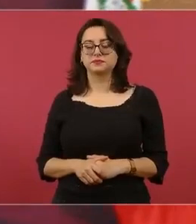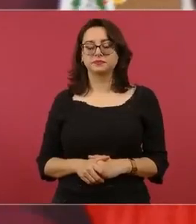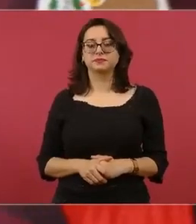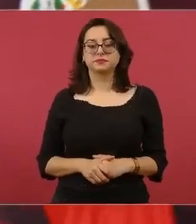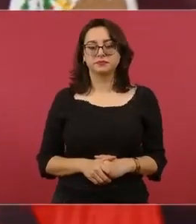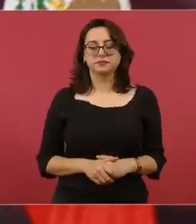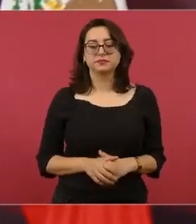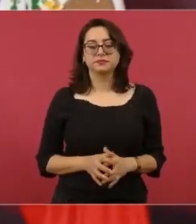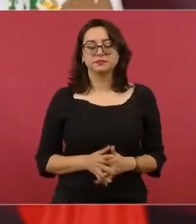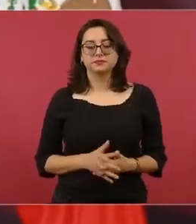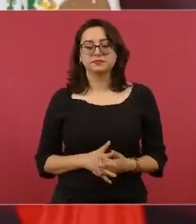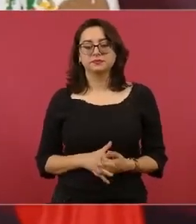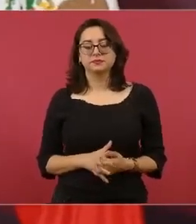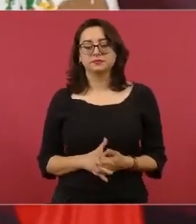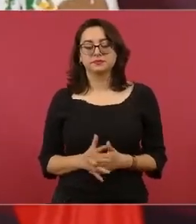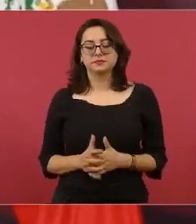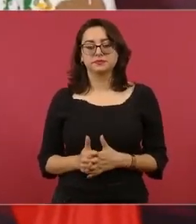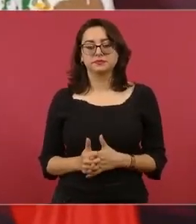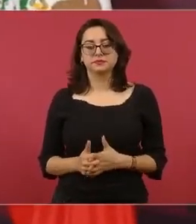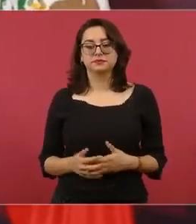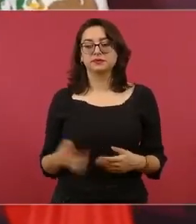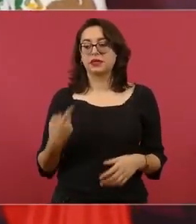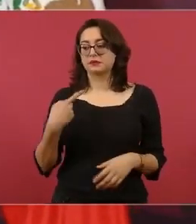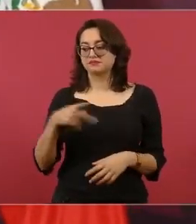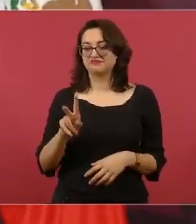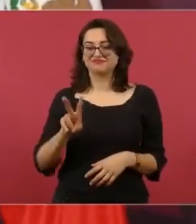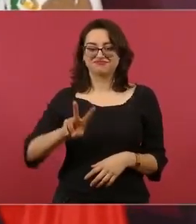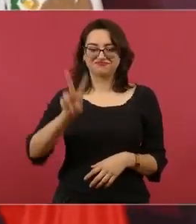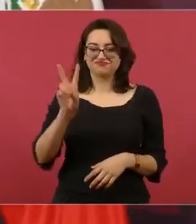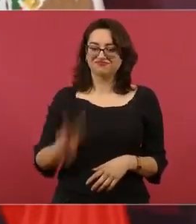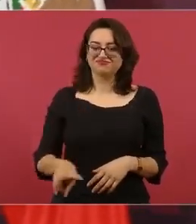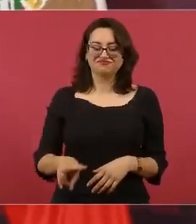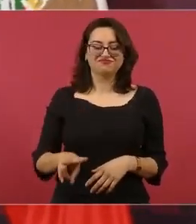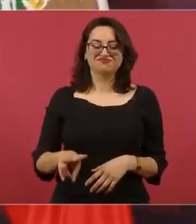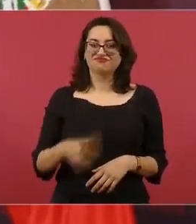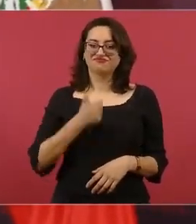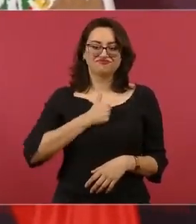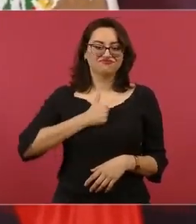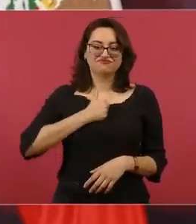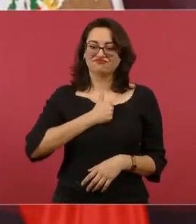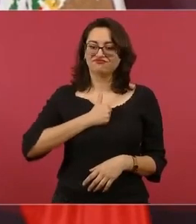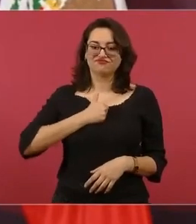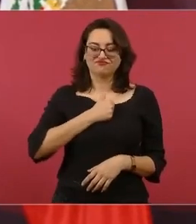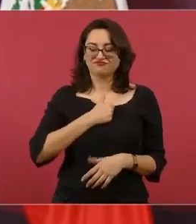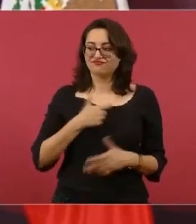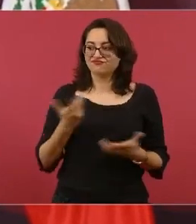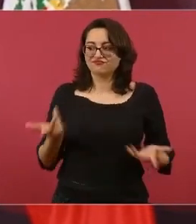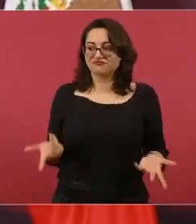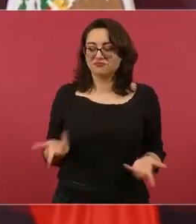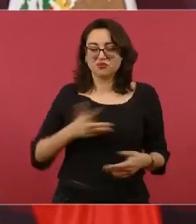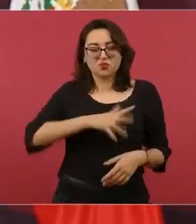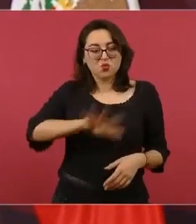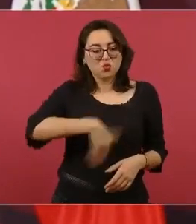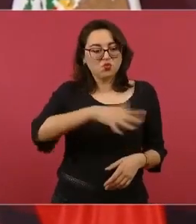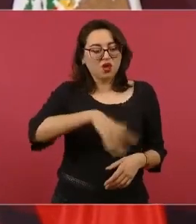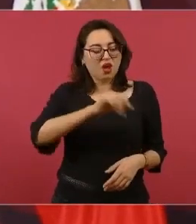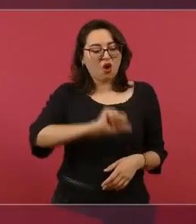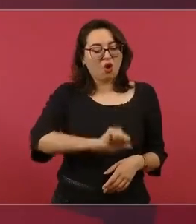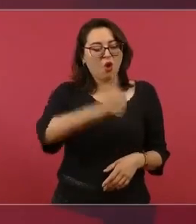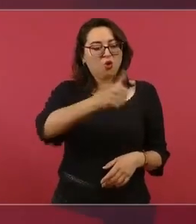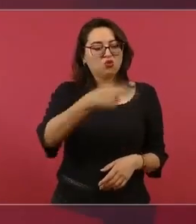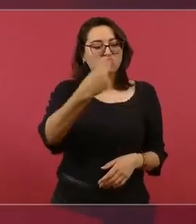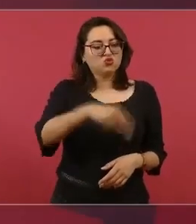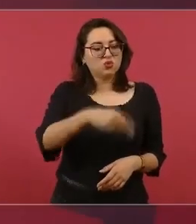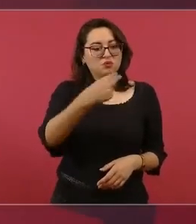sí, pero sí sería muy lamentable, porque no van